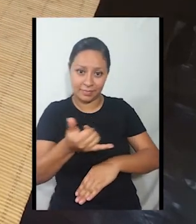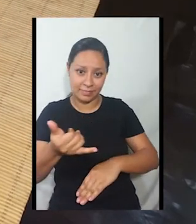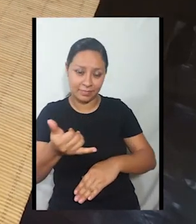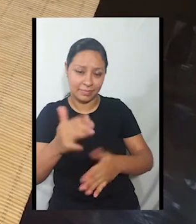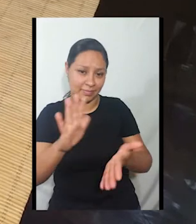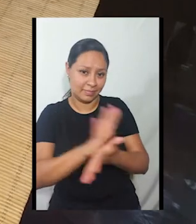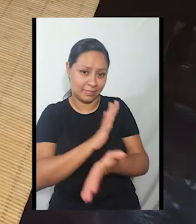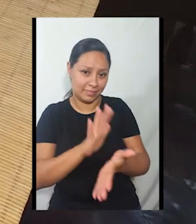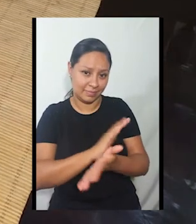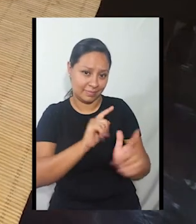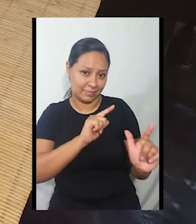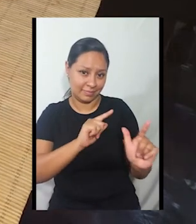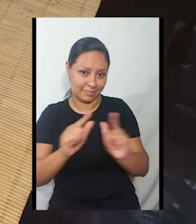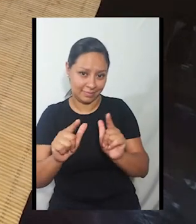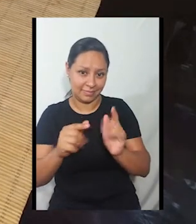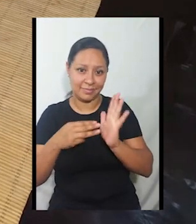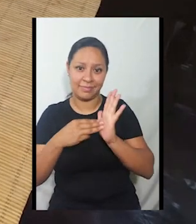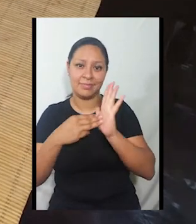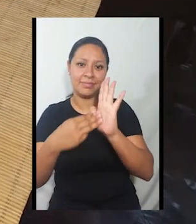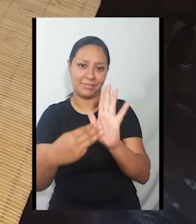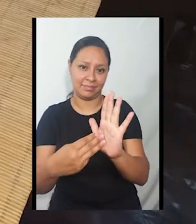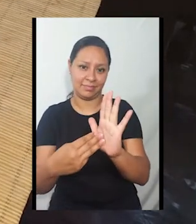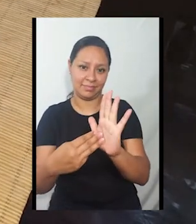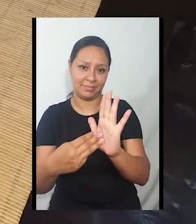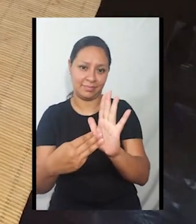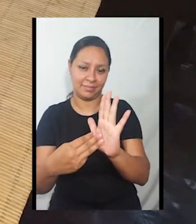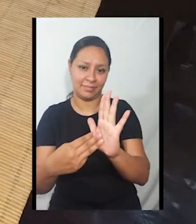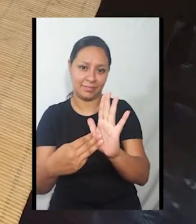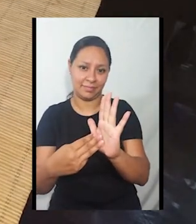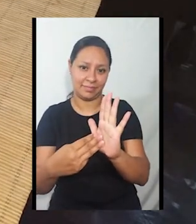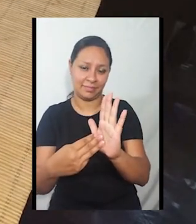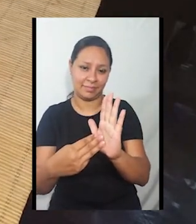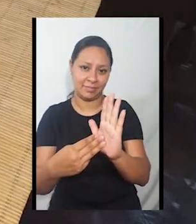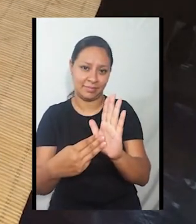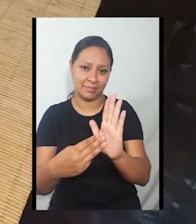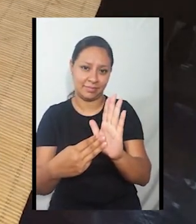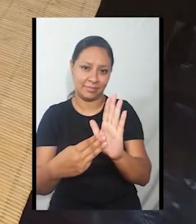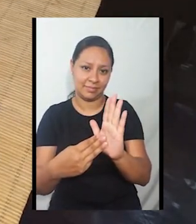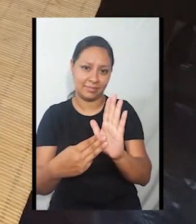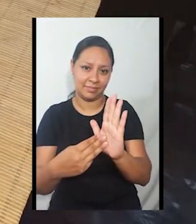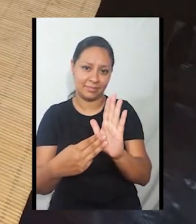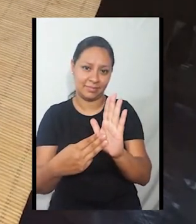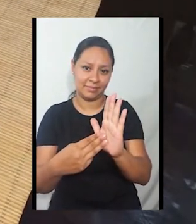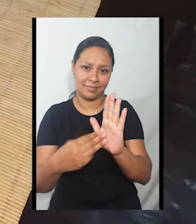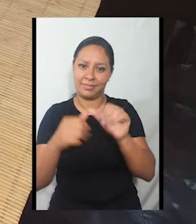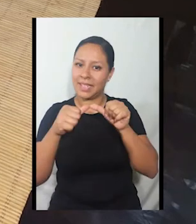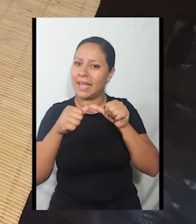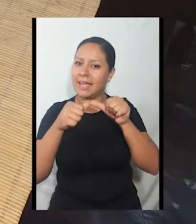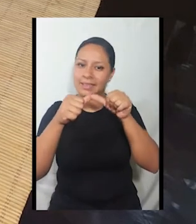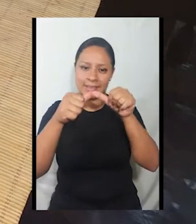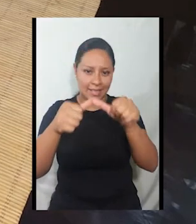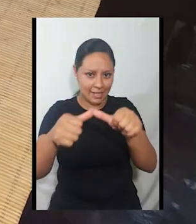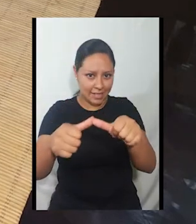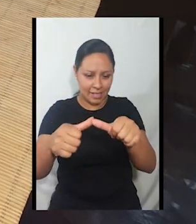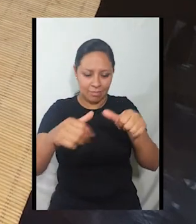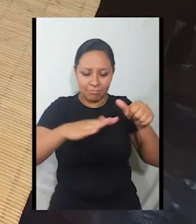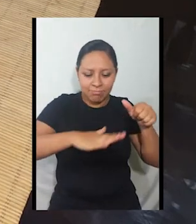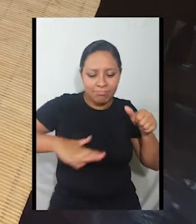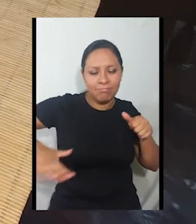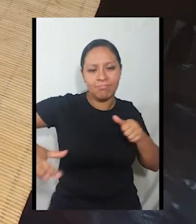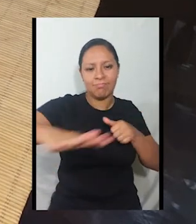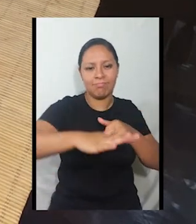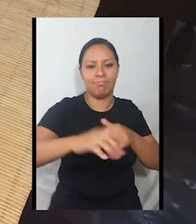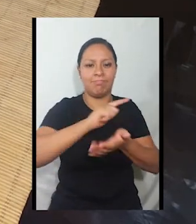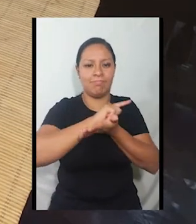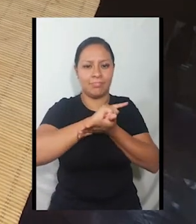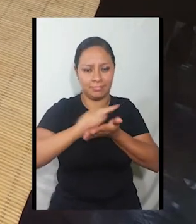Listo. Así quedará. Como siempre vamos a despejar nuestra área de